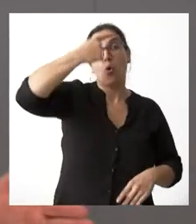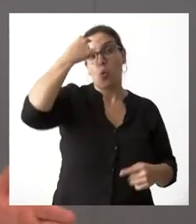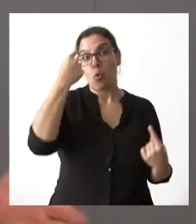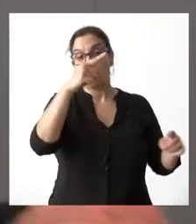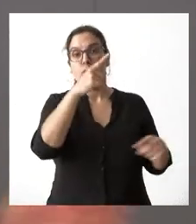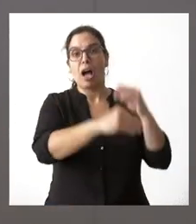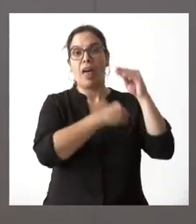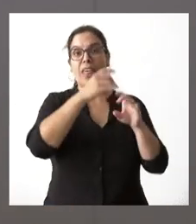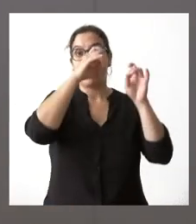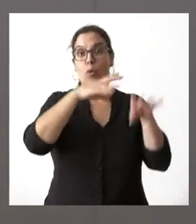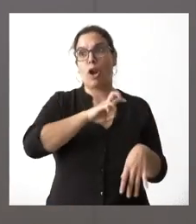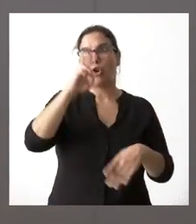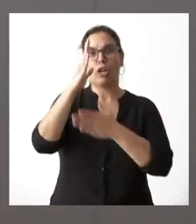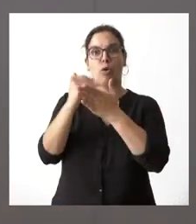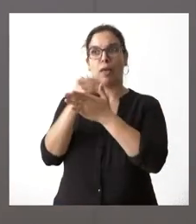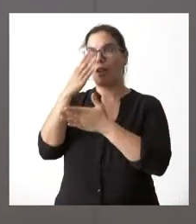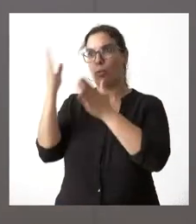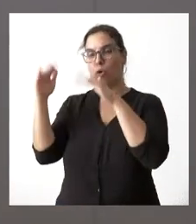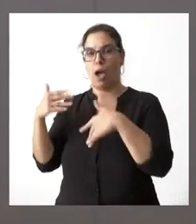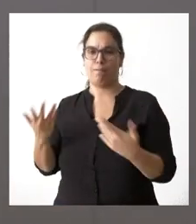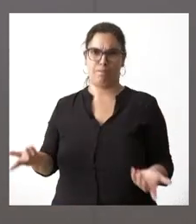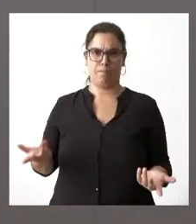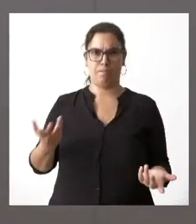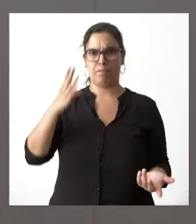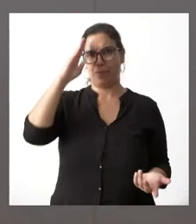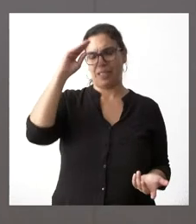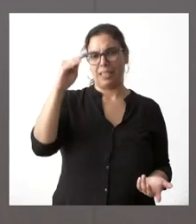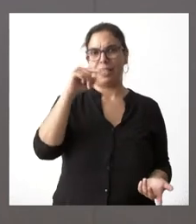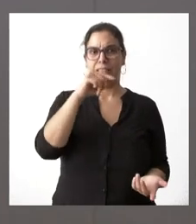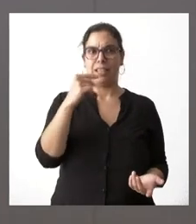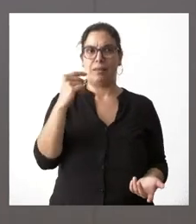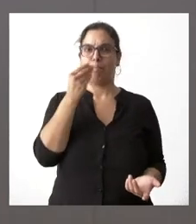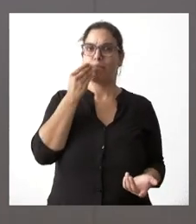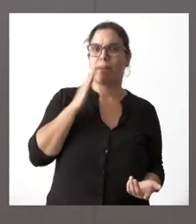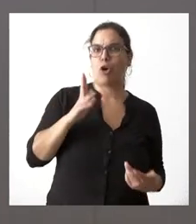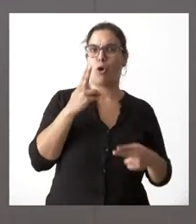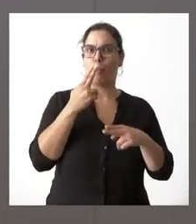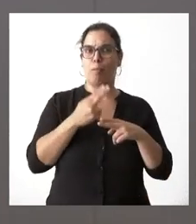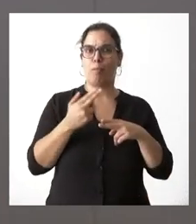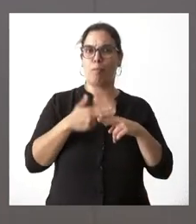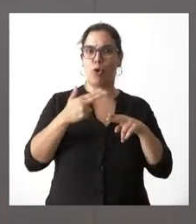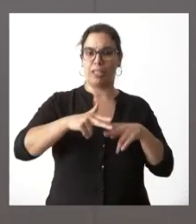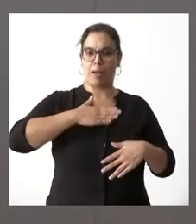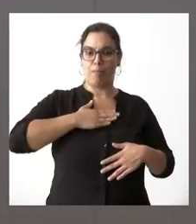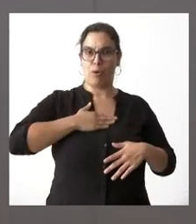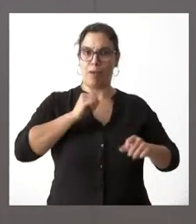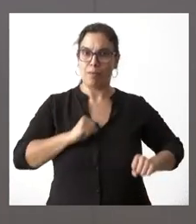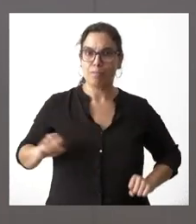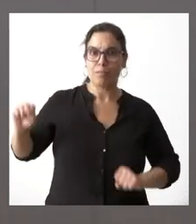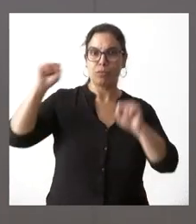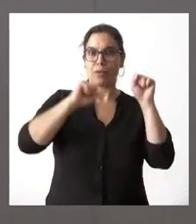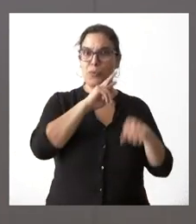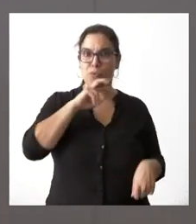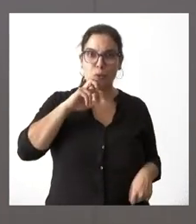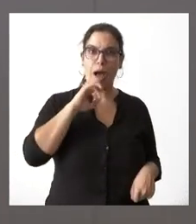haciendo en comunidades donde ha desaparecido el lobo no sería más inteligente proteger el lobo con las políticas de las comunidades autónomas que han mantenido el lobo